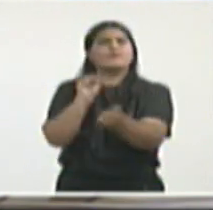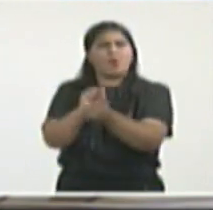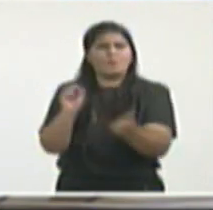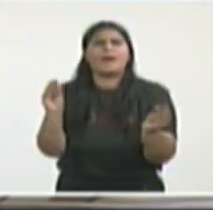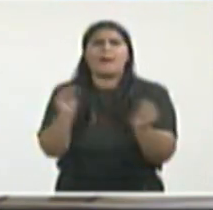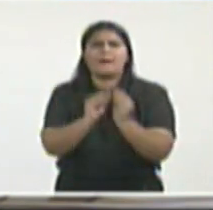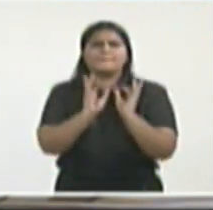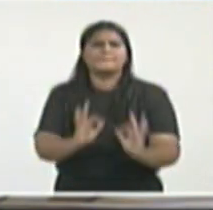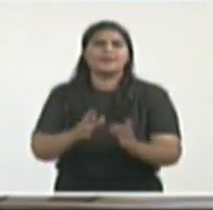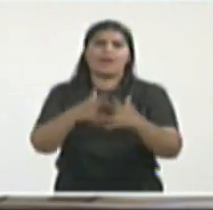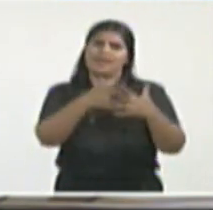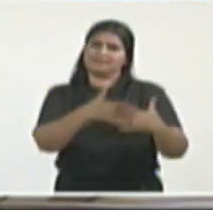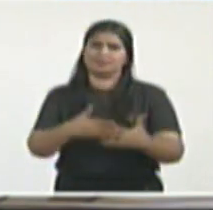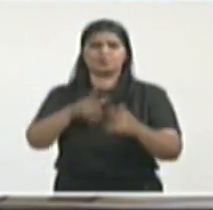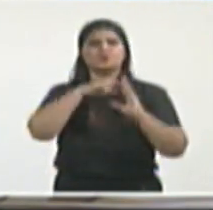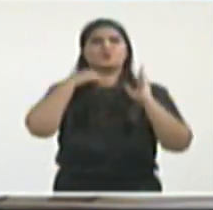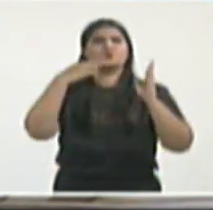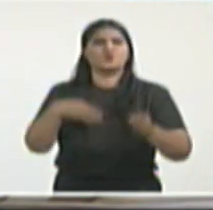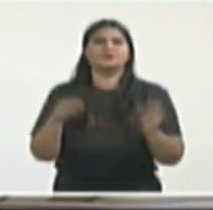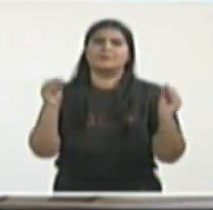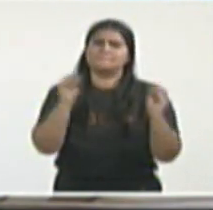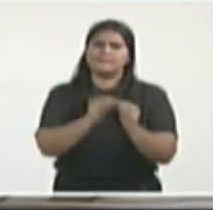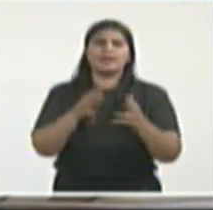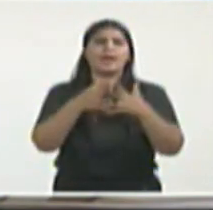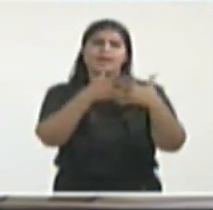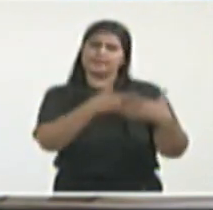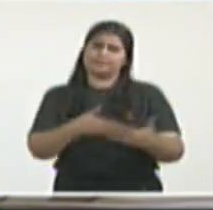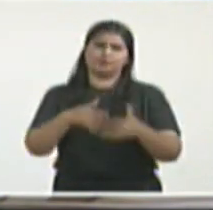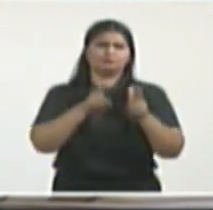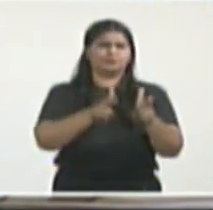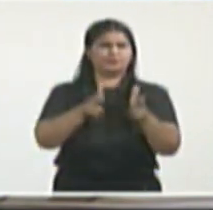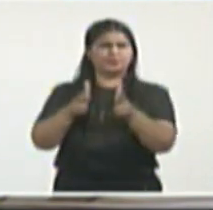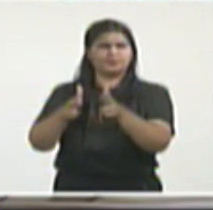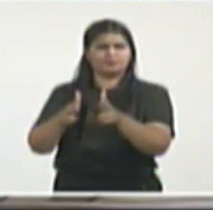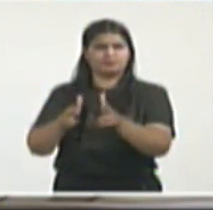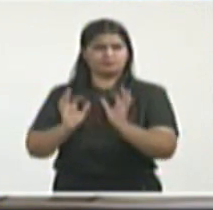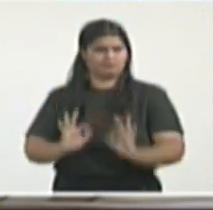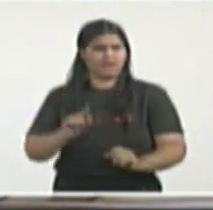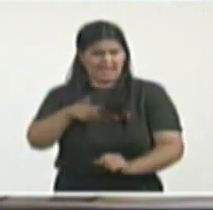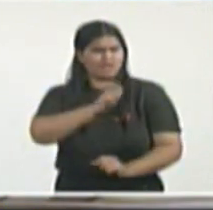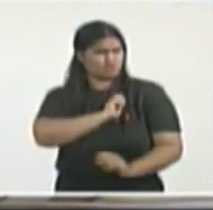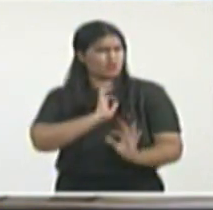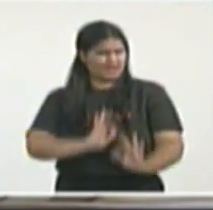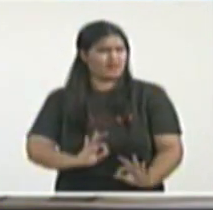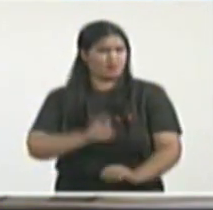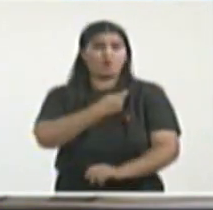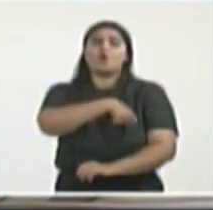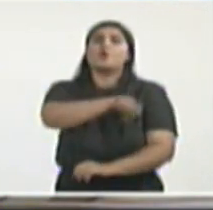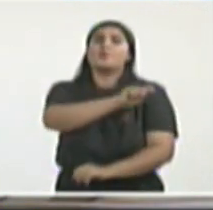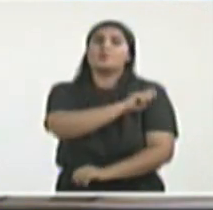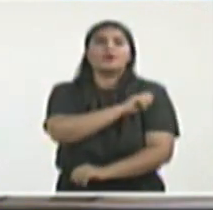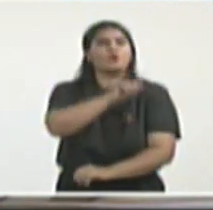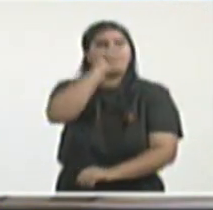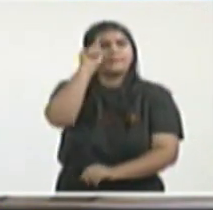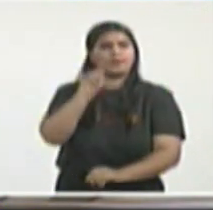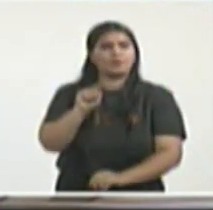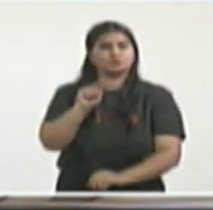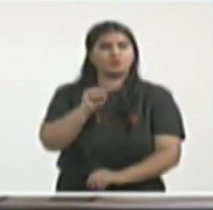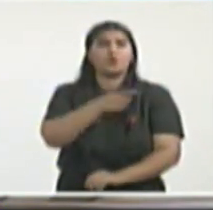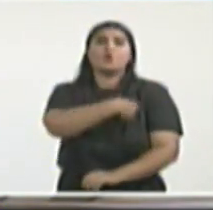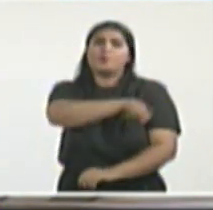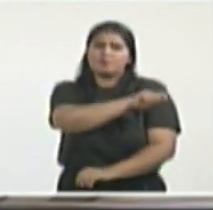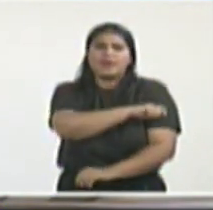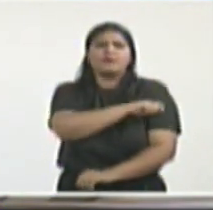Un elemento adicional y en plazo a Twitter y en plazo también al gobierno